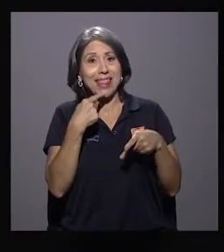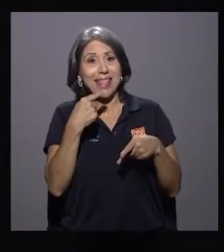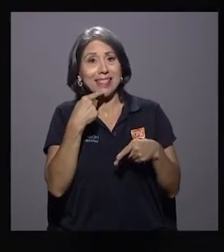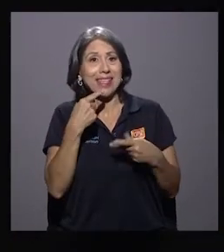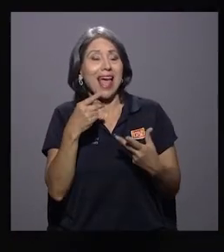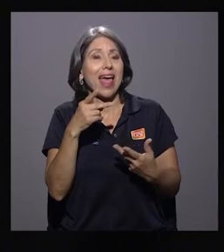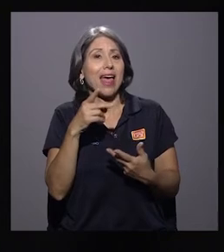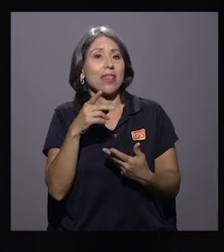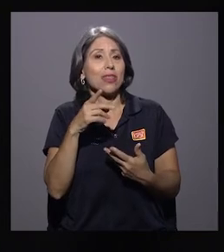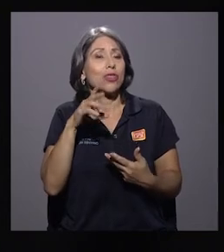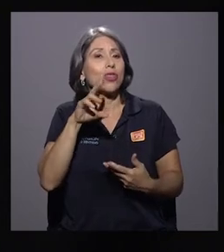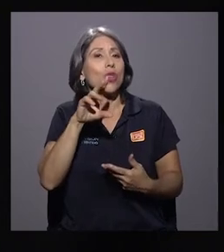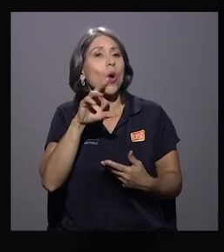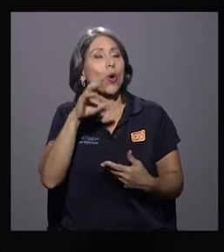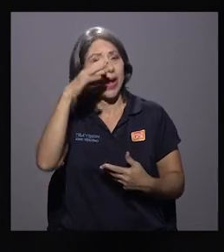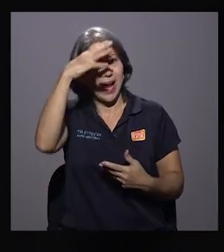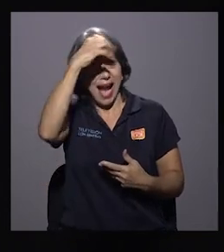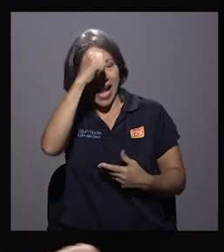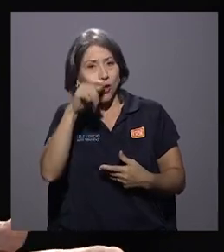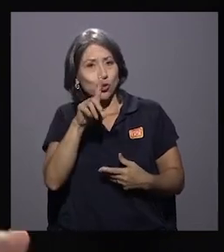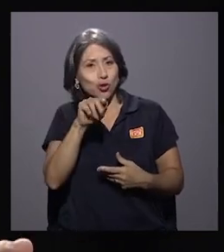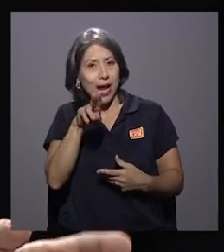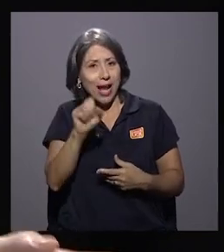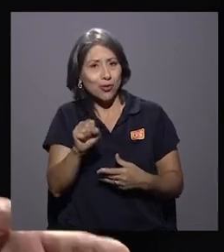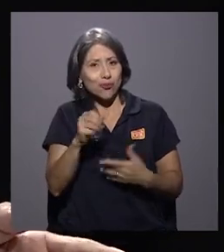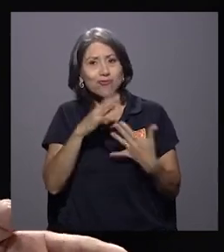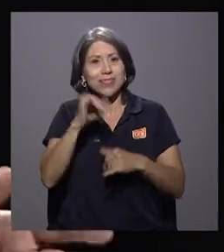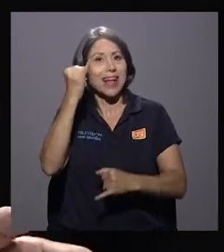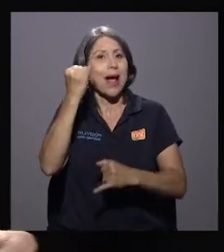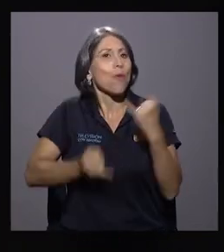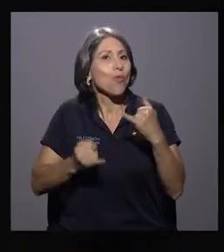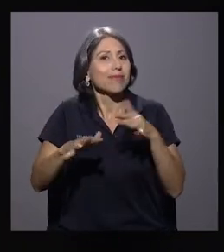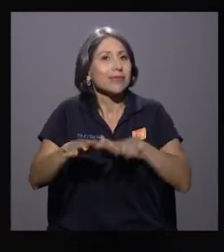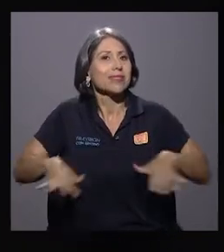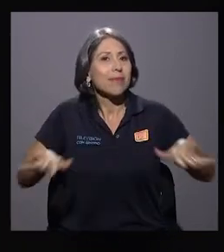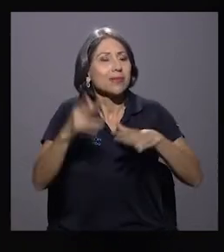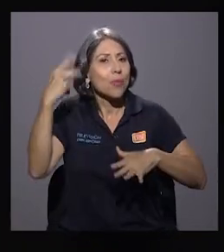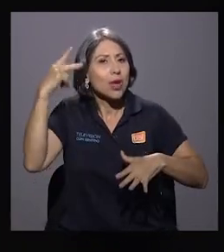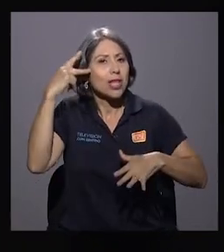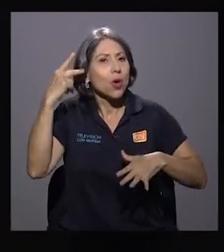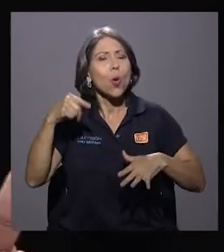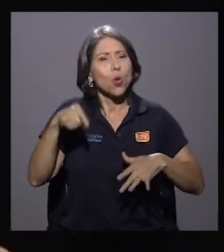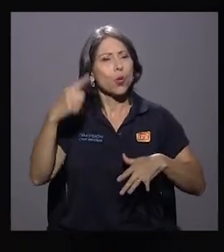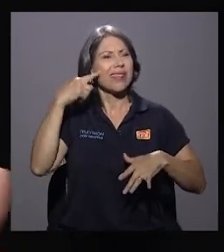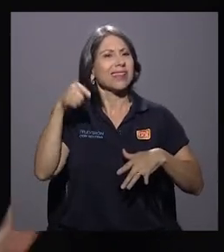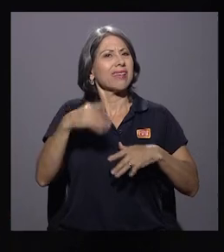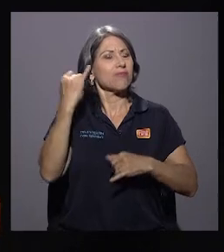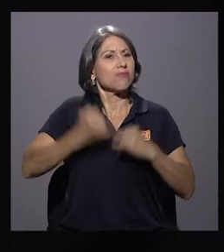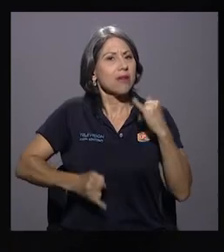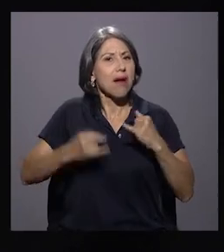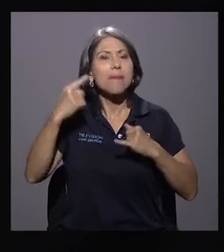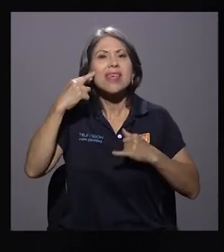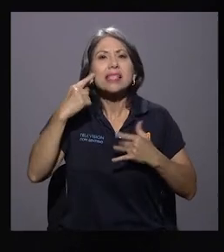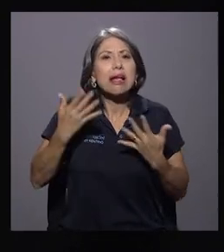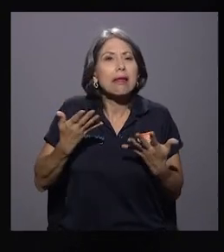político. Cuando uno piensa en que se acaban los espacios políticos, piensa mucho en las economías que tienen las